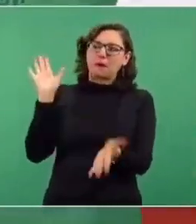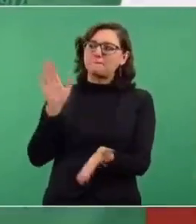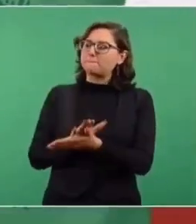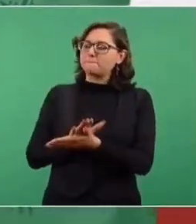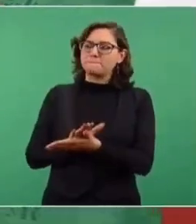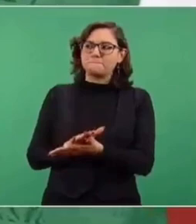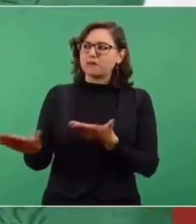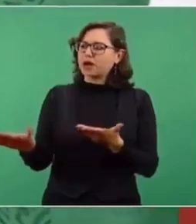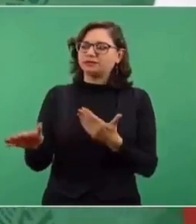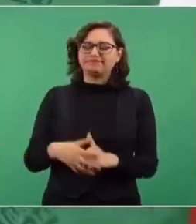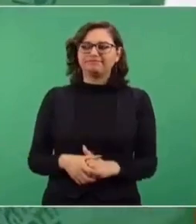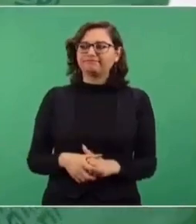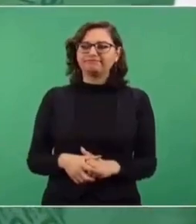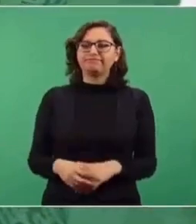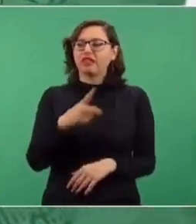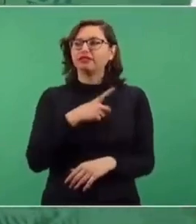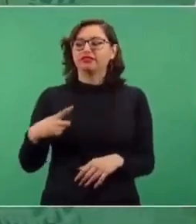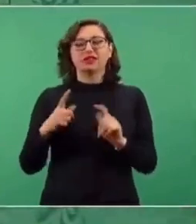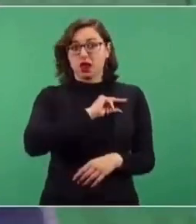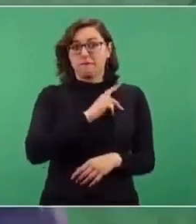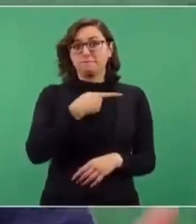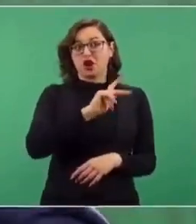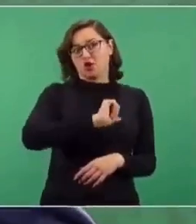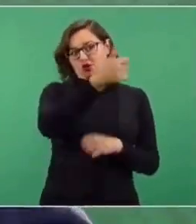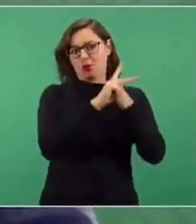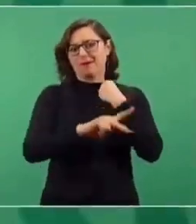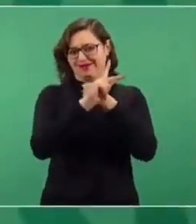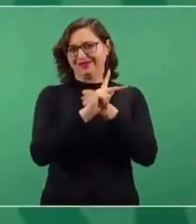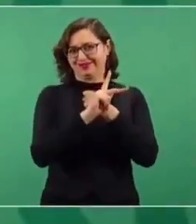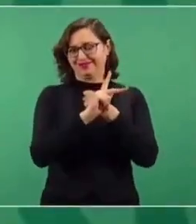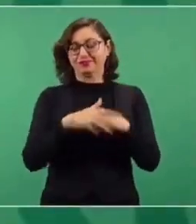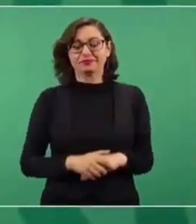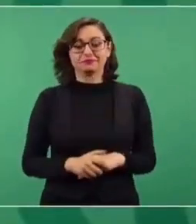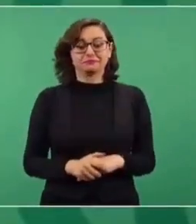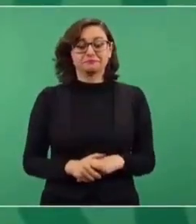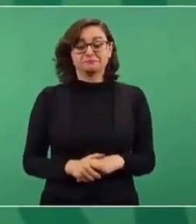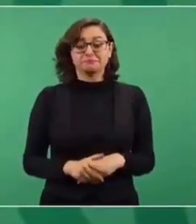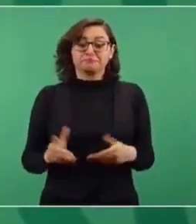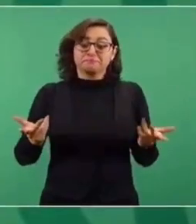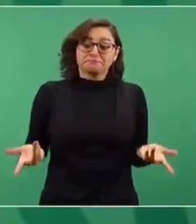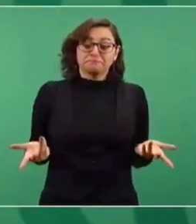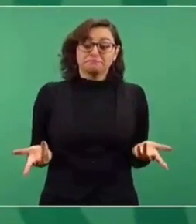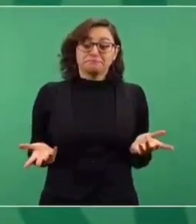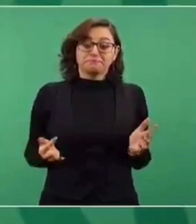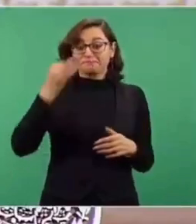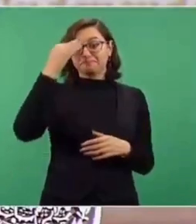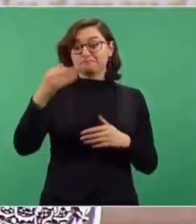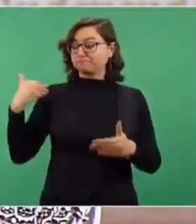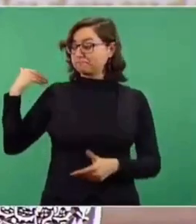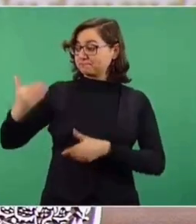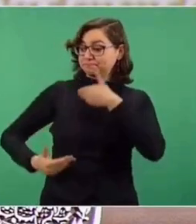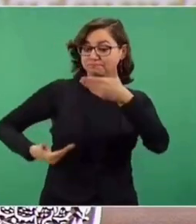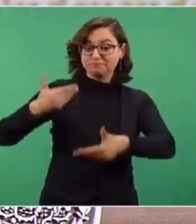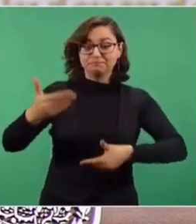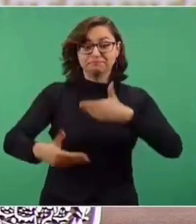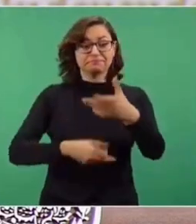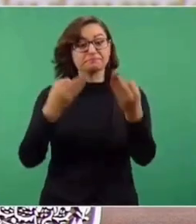Si no, se entregaba el mercado. Y ya hemos visto cómo incluso los proyectos de privatización